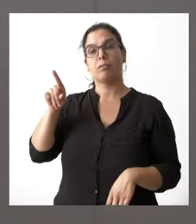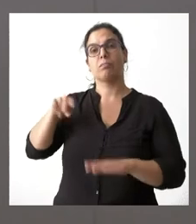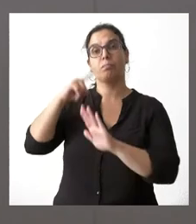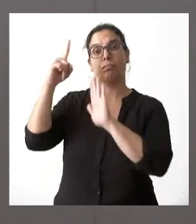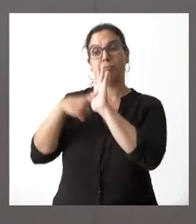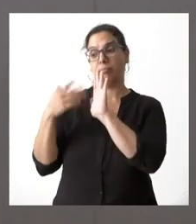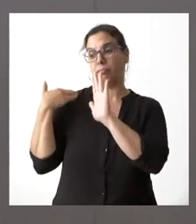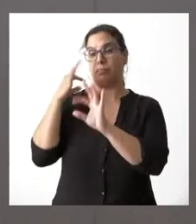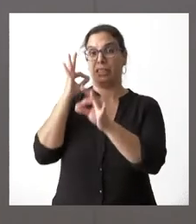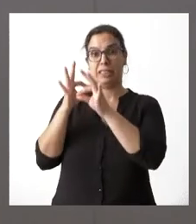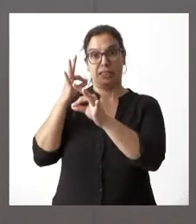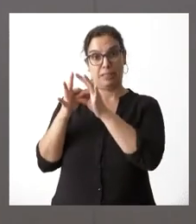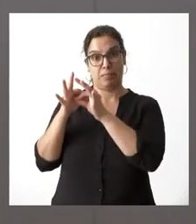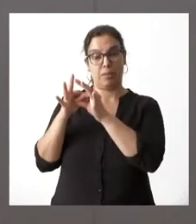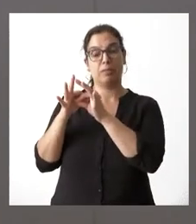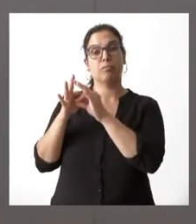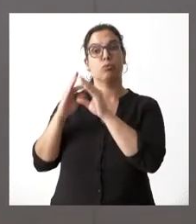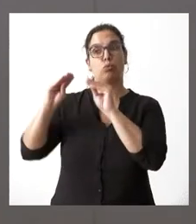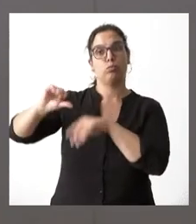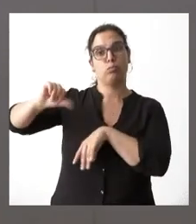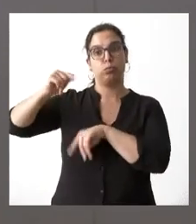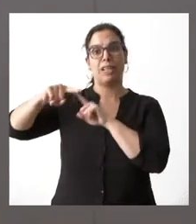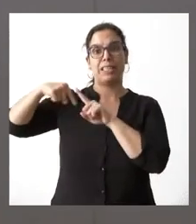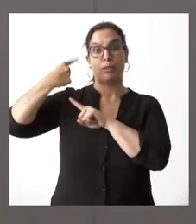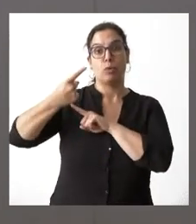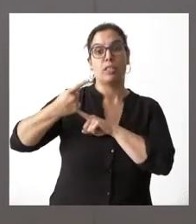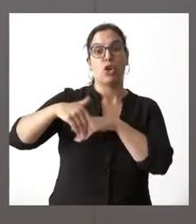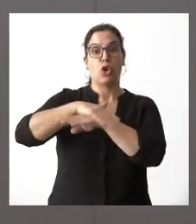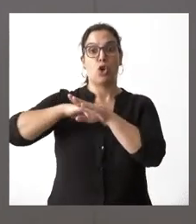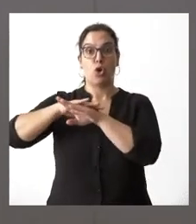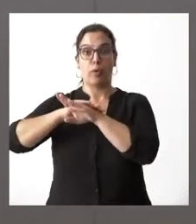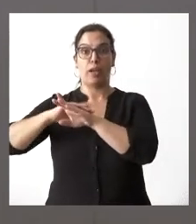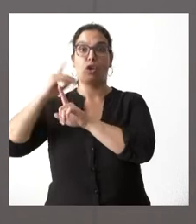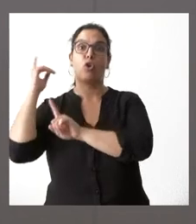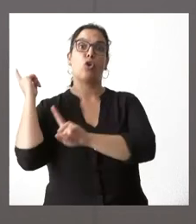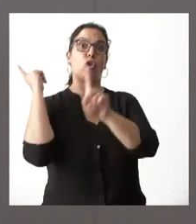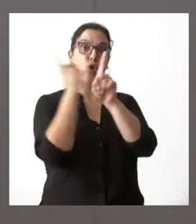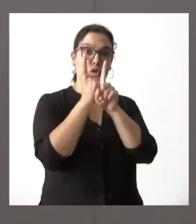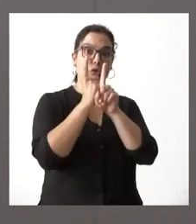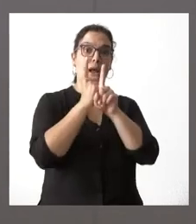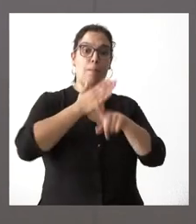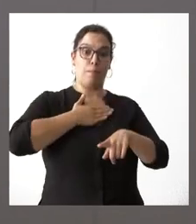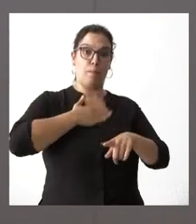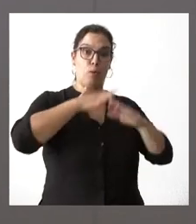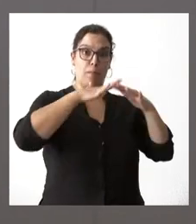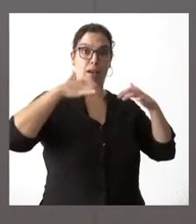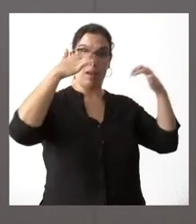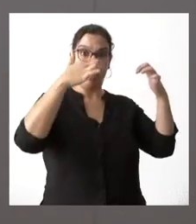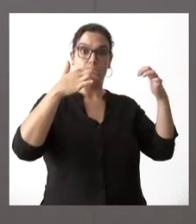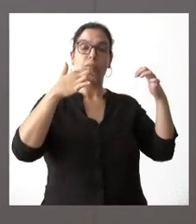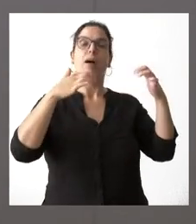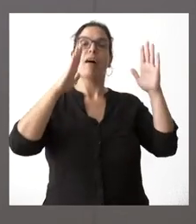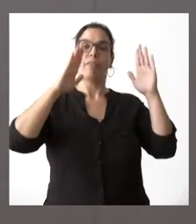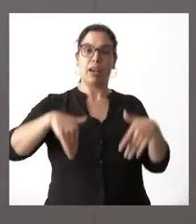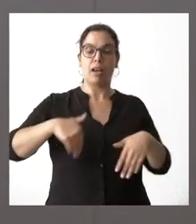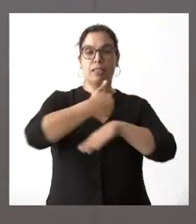mes de septiembre y desde entonces presentó recurso el propio gobierno contra la ley de caza que había aprobado las cortes de Castilla y León es por lo que al final